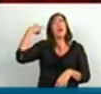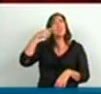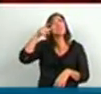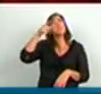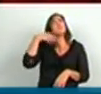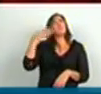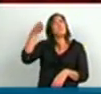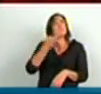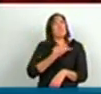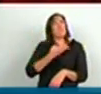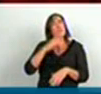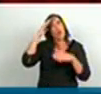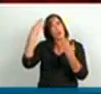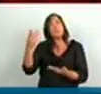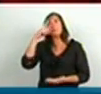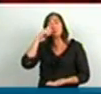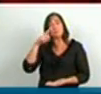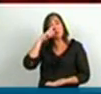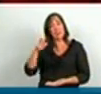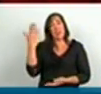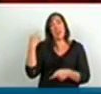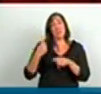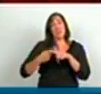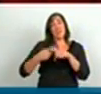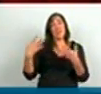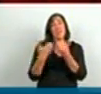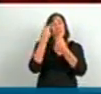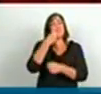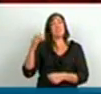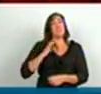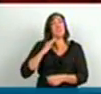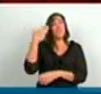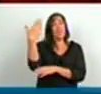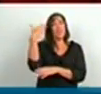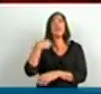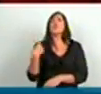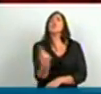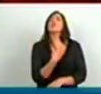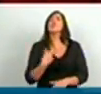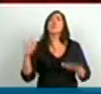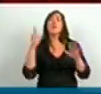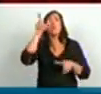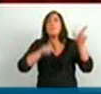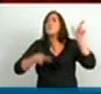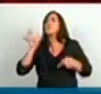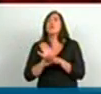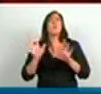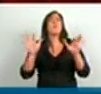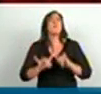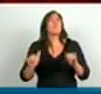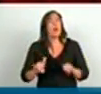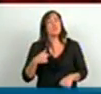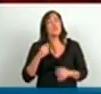antafesinos, cuando lo menejábamos a Manuel Belgrano en el bicentenario de la bandera, pero somos gente de paz, y vamos a seguir siendo